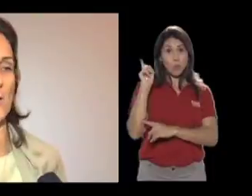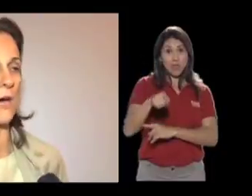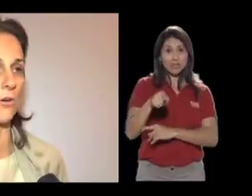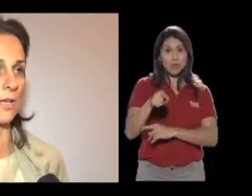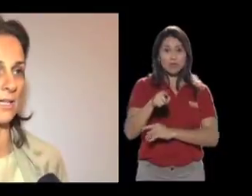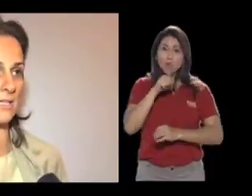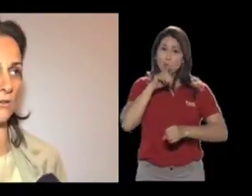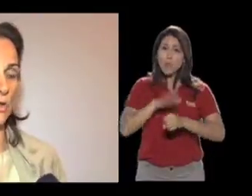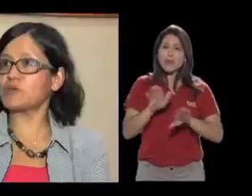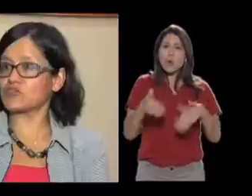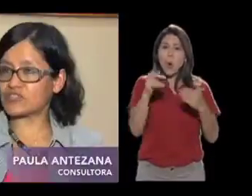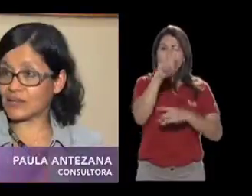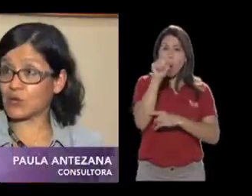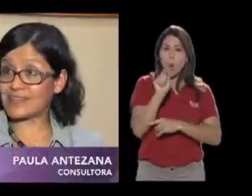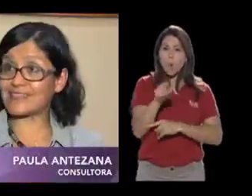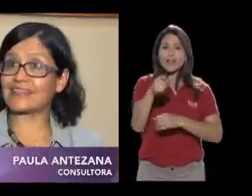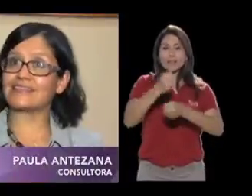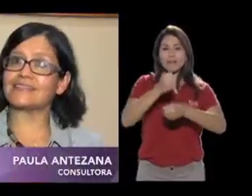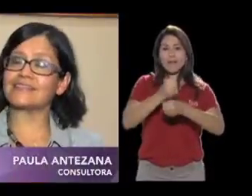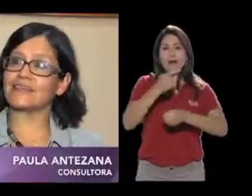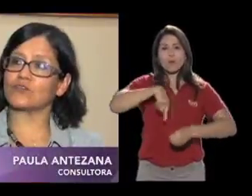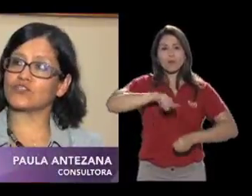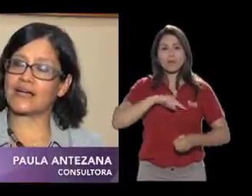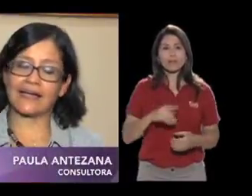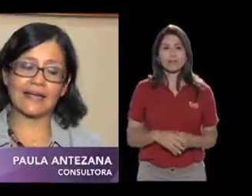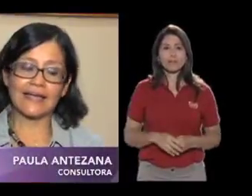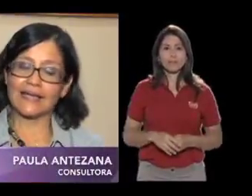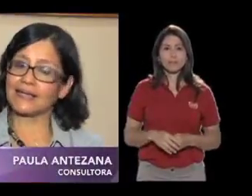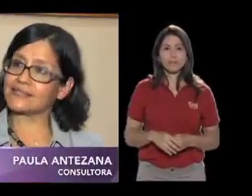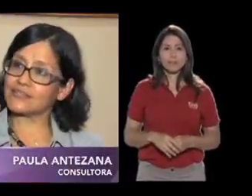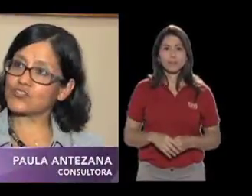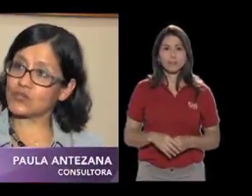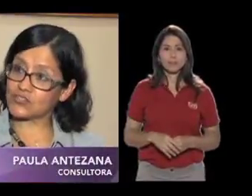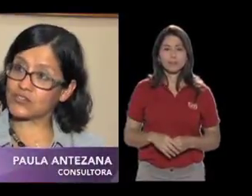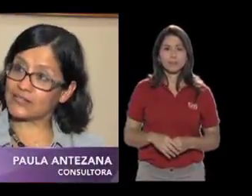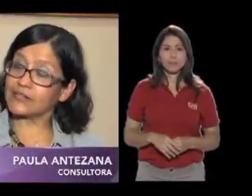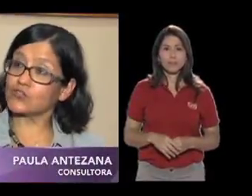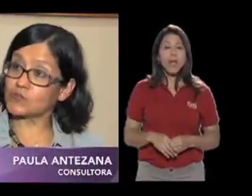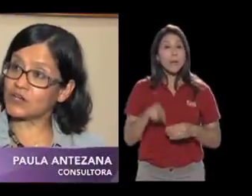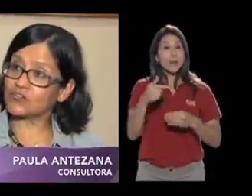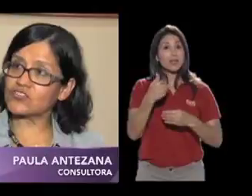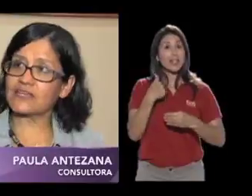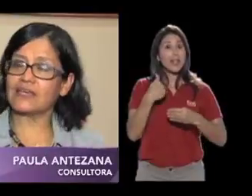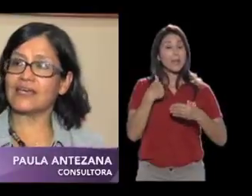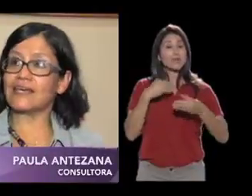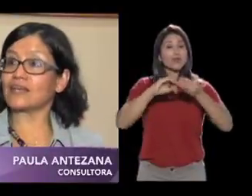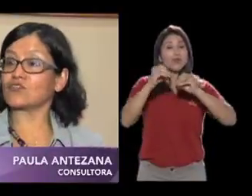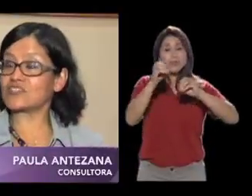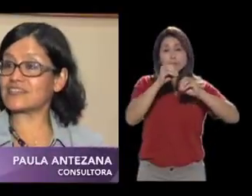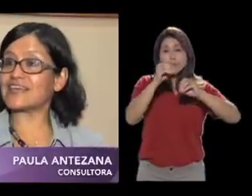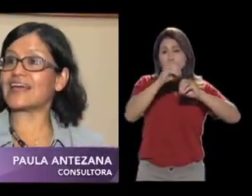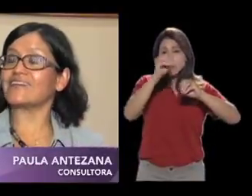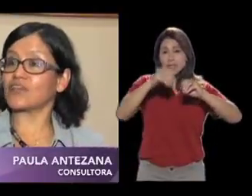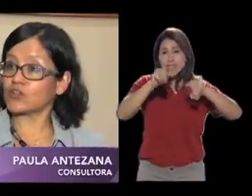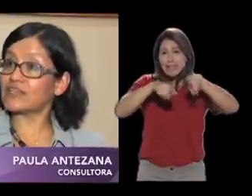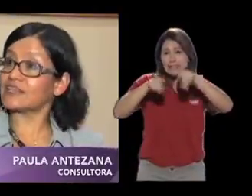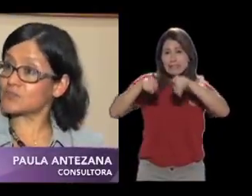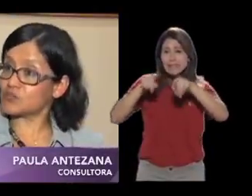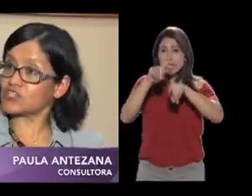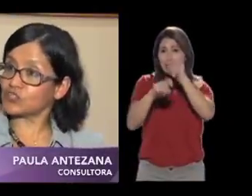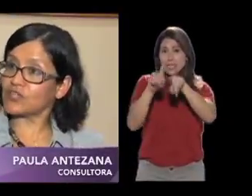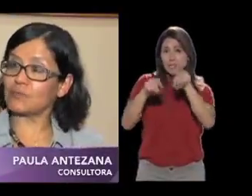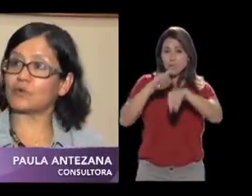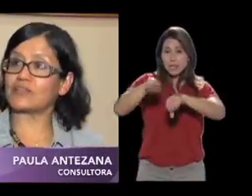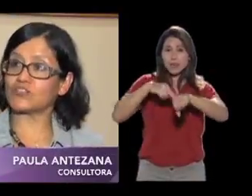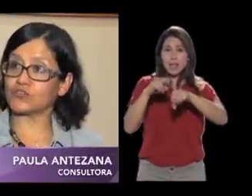Es el trabajo del Estado. Pero sí tenemos las tendencias que nos da el Censo Nacional del 2011, que nos dice que alrededor del